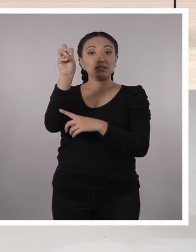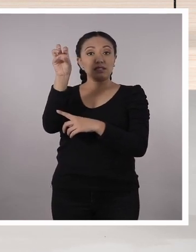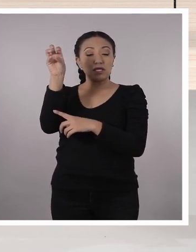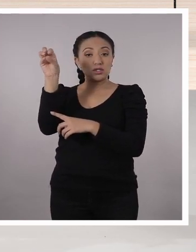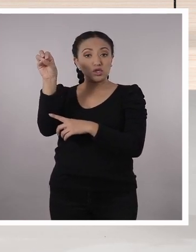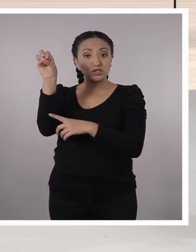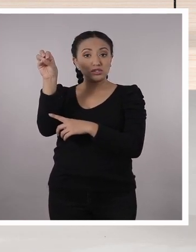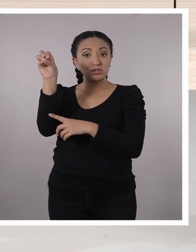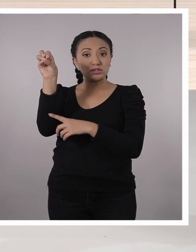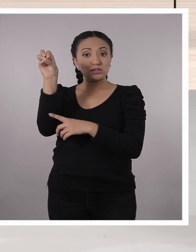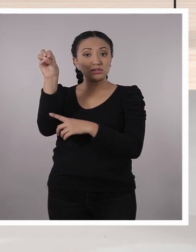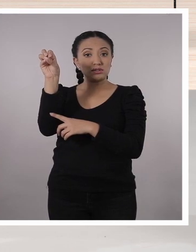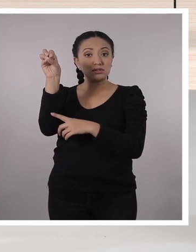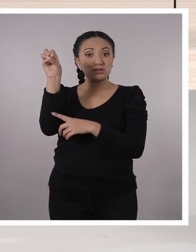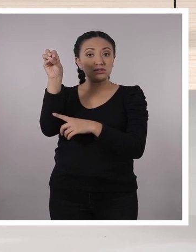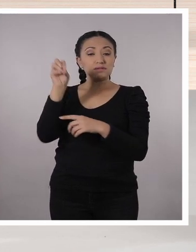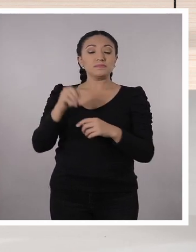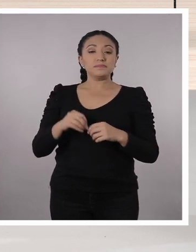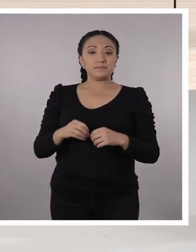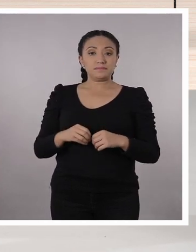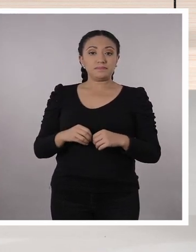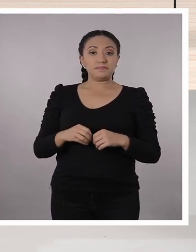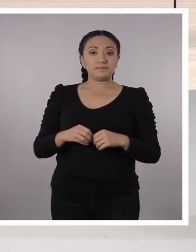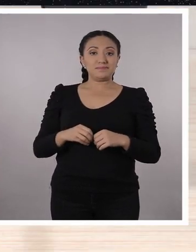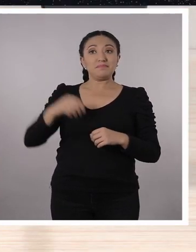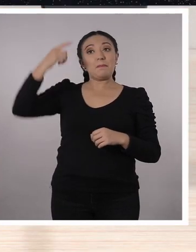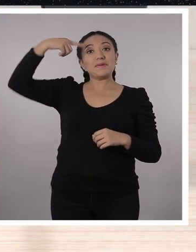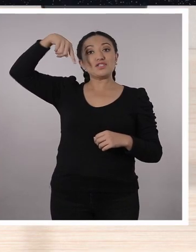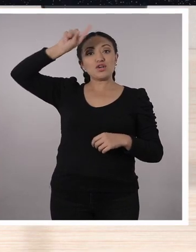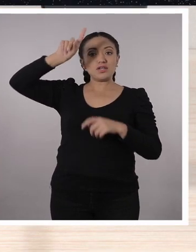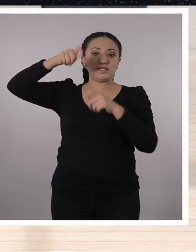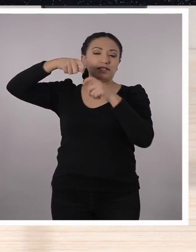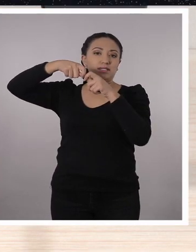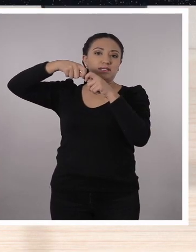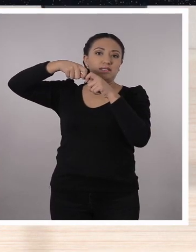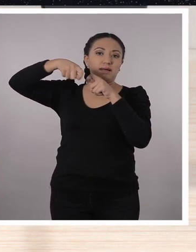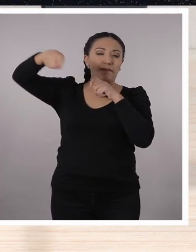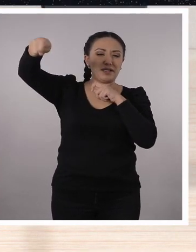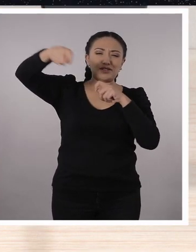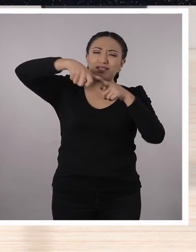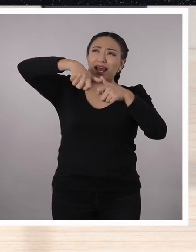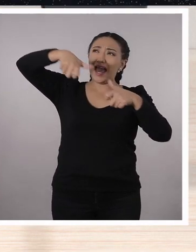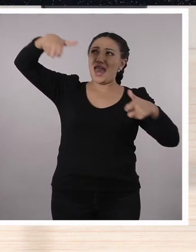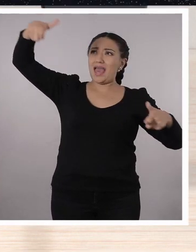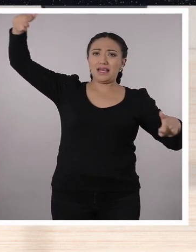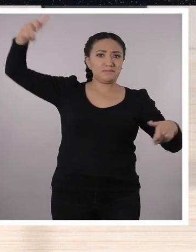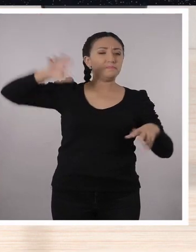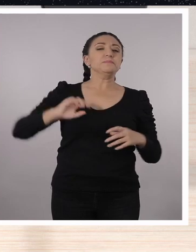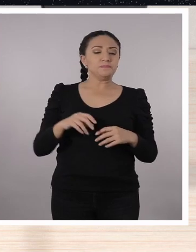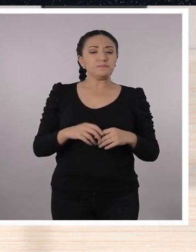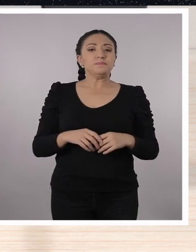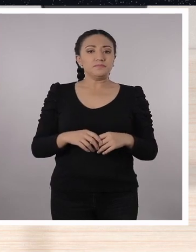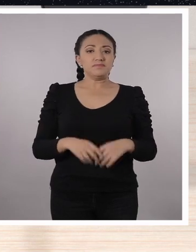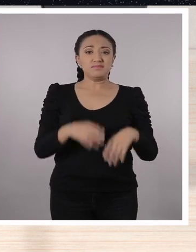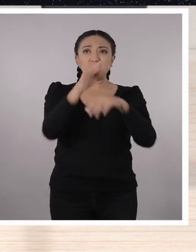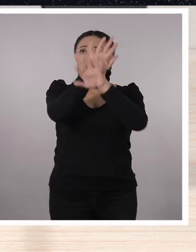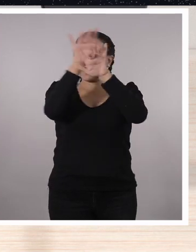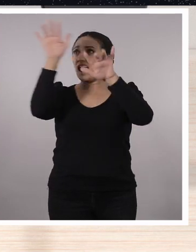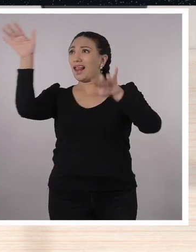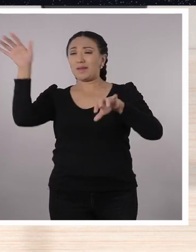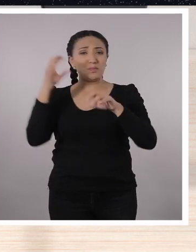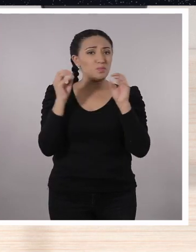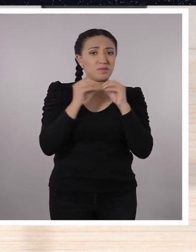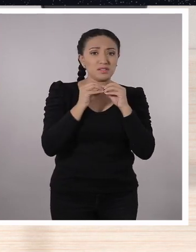millones de metros. Es decir, un número muy, muy grande. Si esto lo